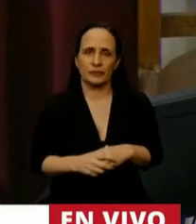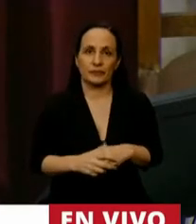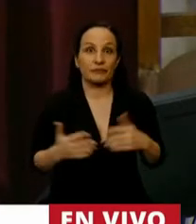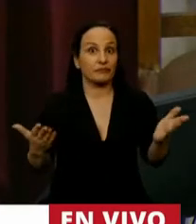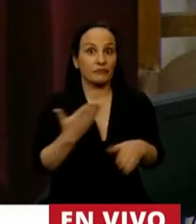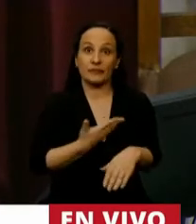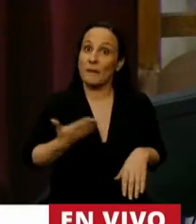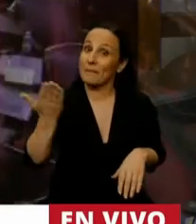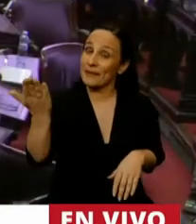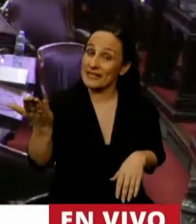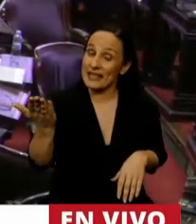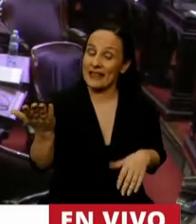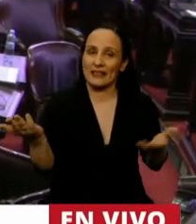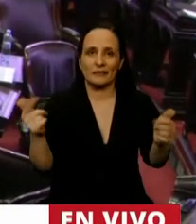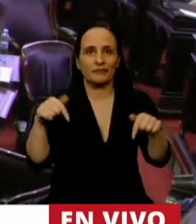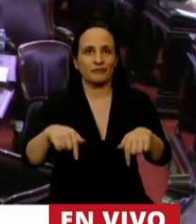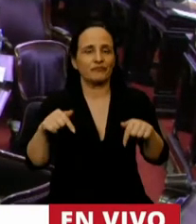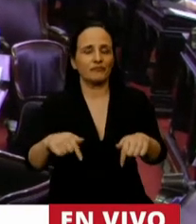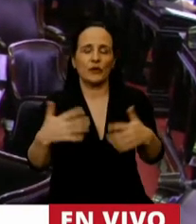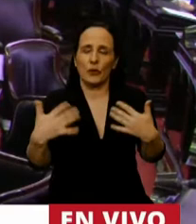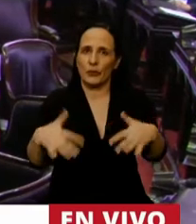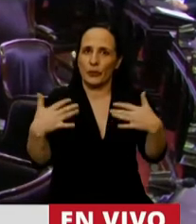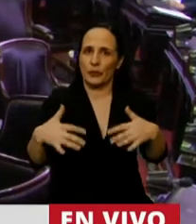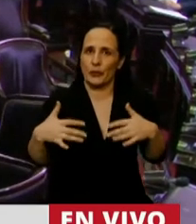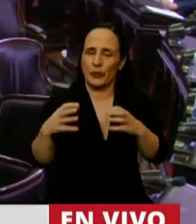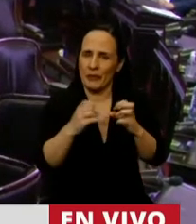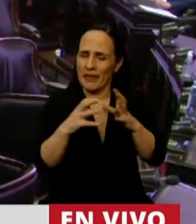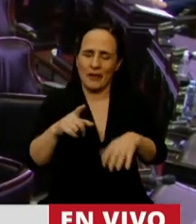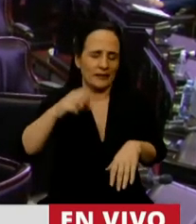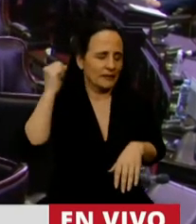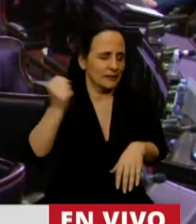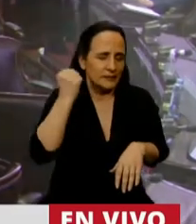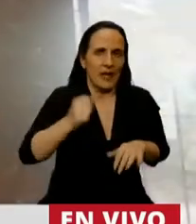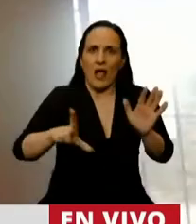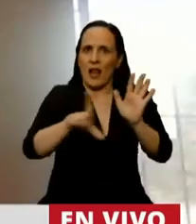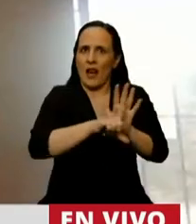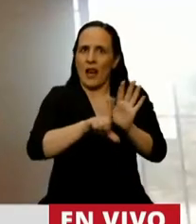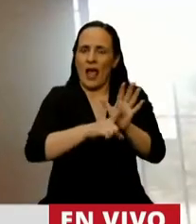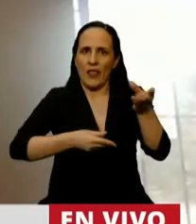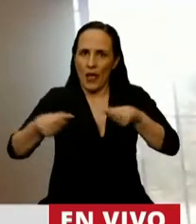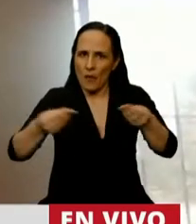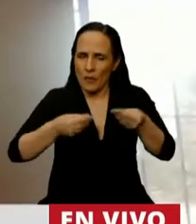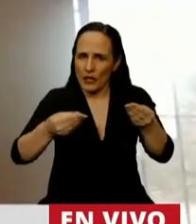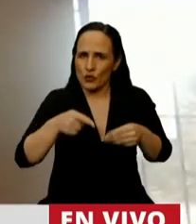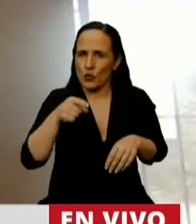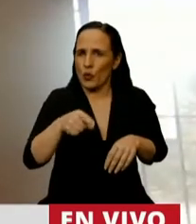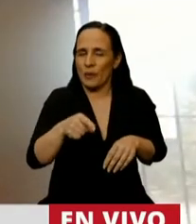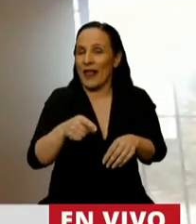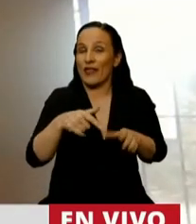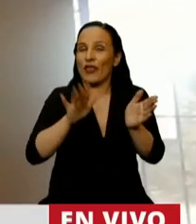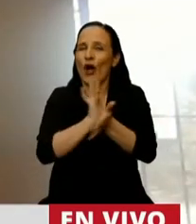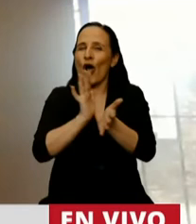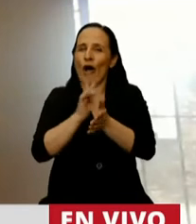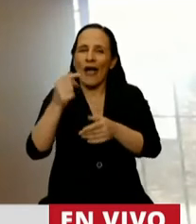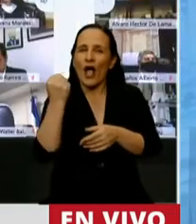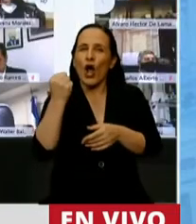Señor Presidente, hoy estamos ante un debate sin dudas trascendente. La ley de presupuesto es efectivamente la hoja de ruta de la